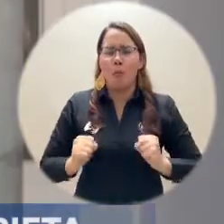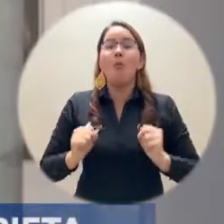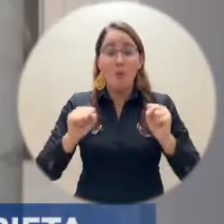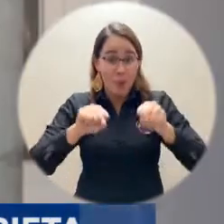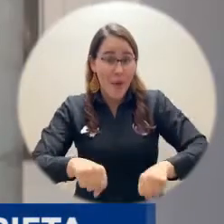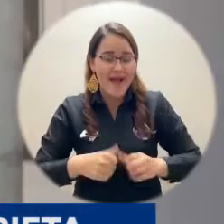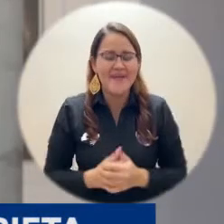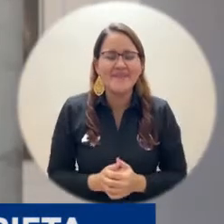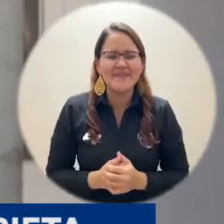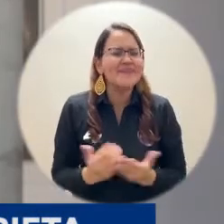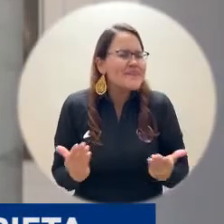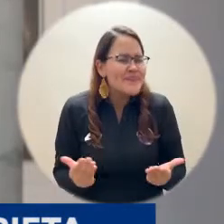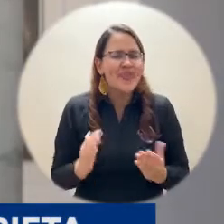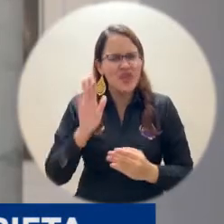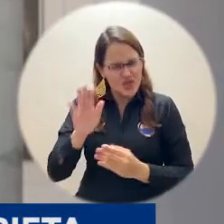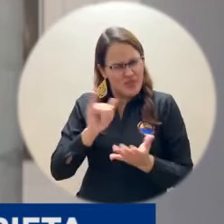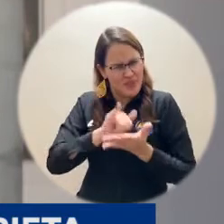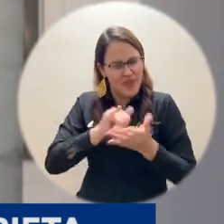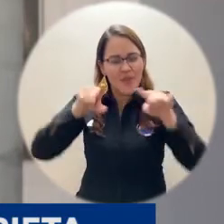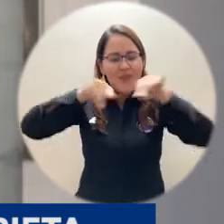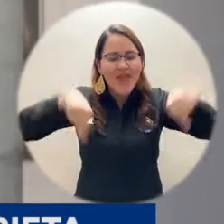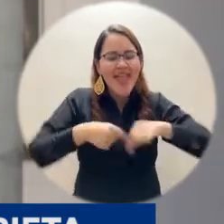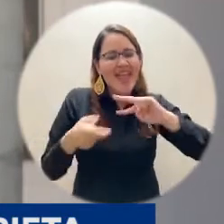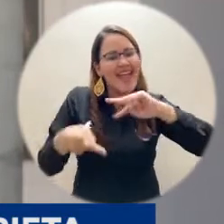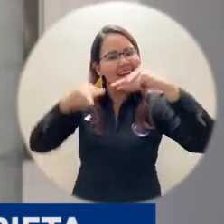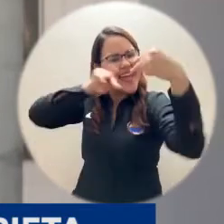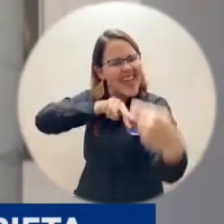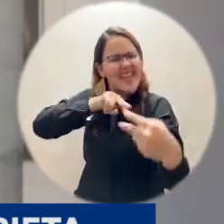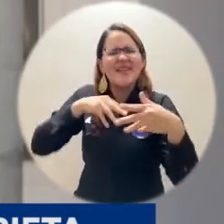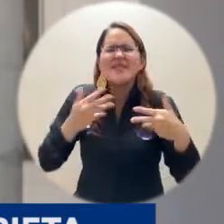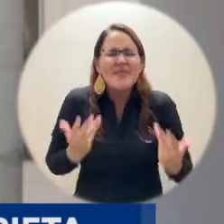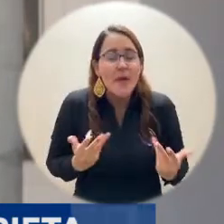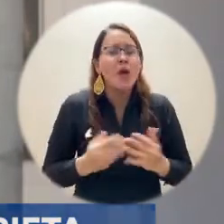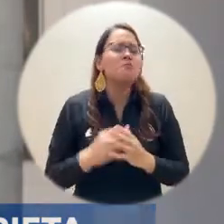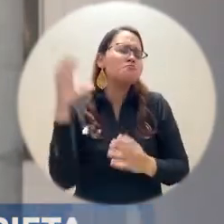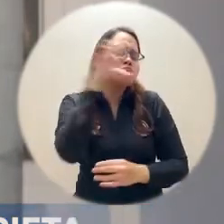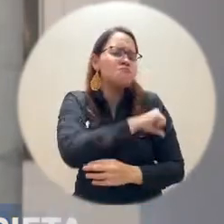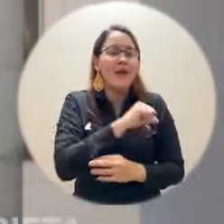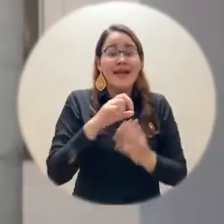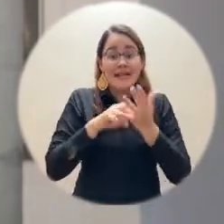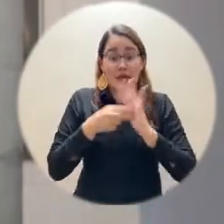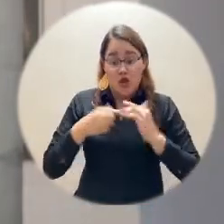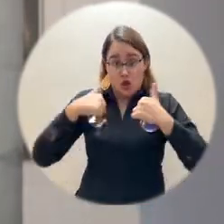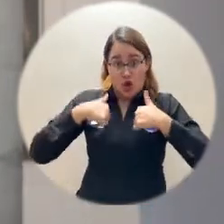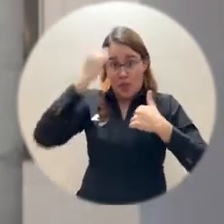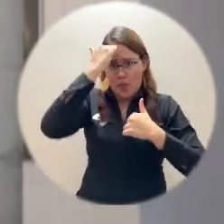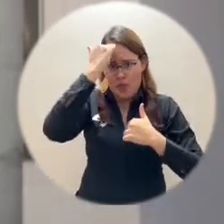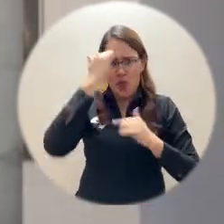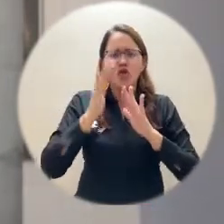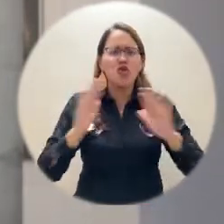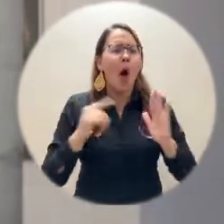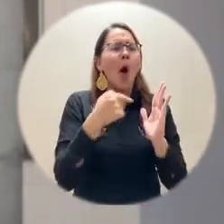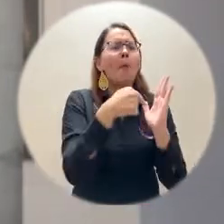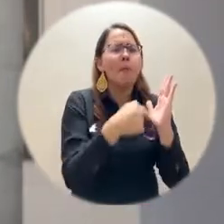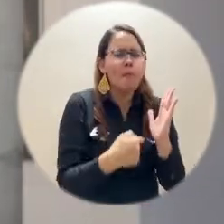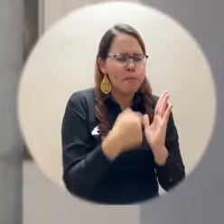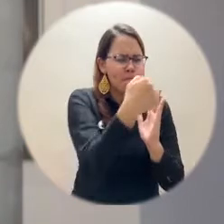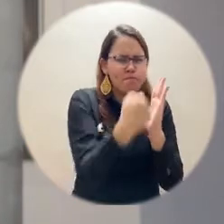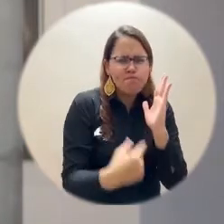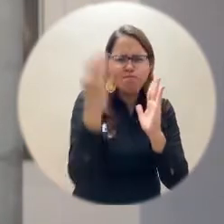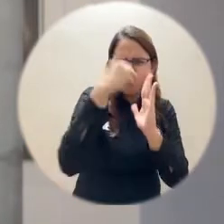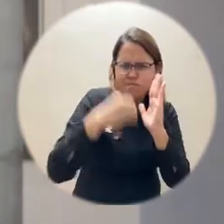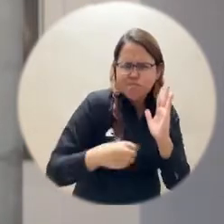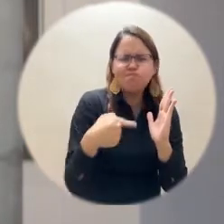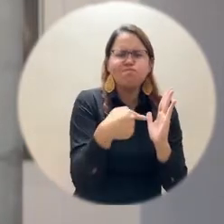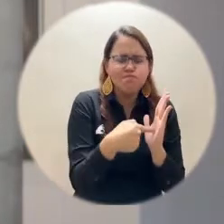a que estos contenidos que el docente puede o bien seleccionar de lo que ya está existente, o bien adquirir las competencias